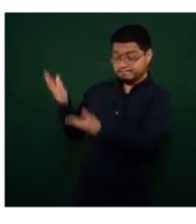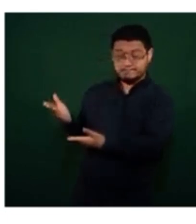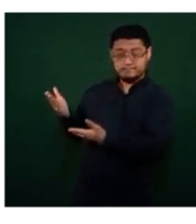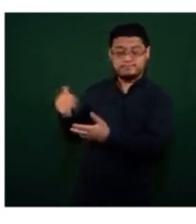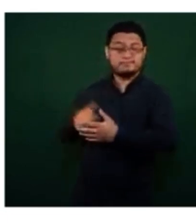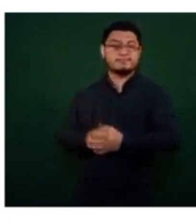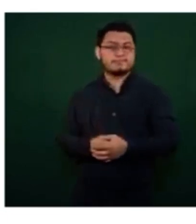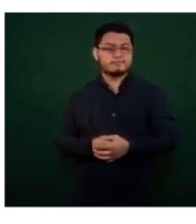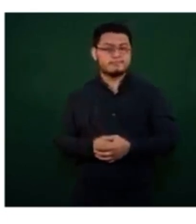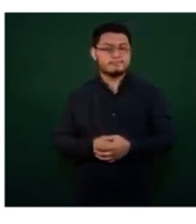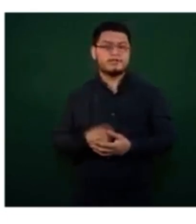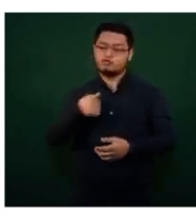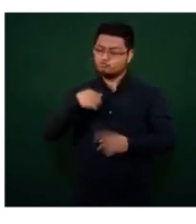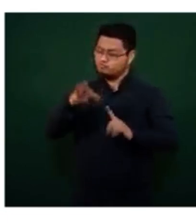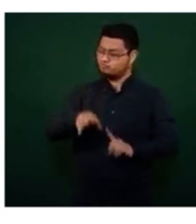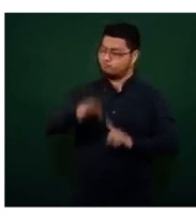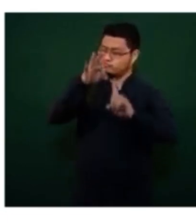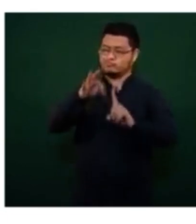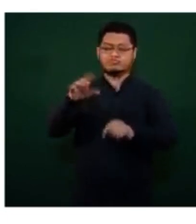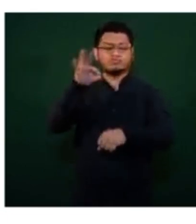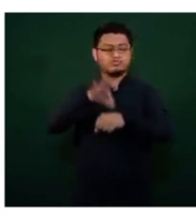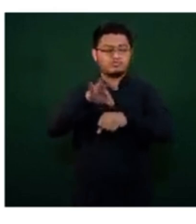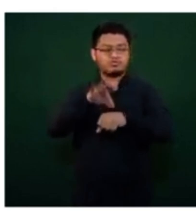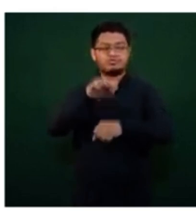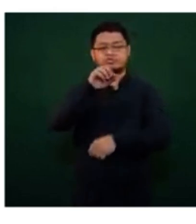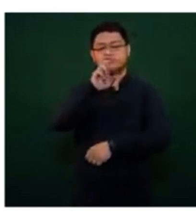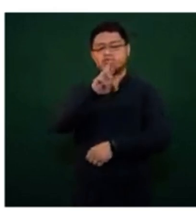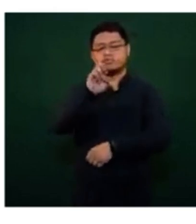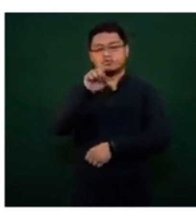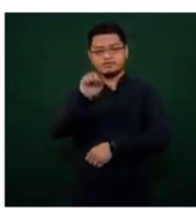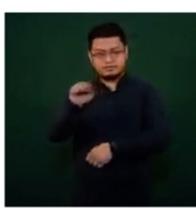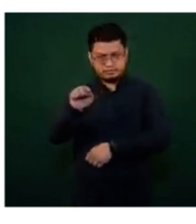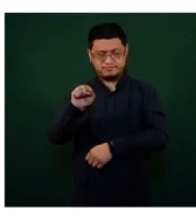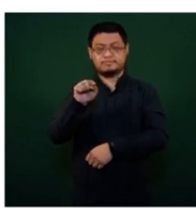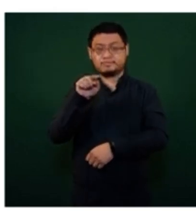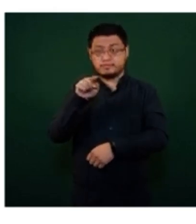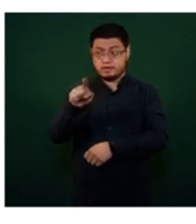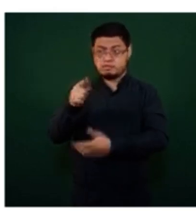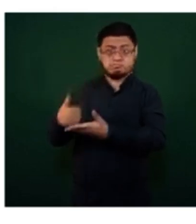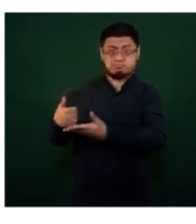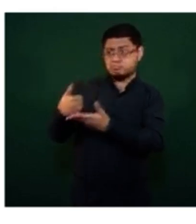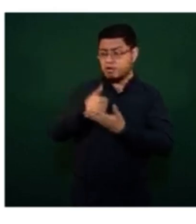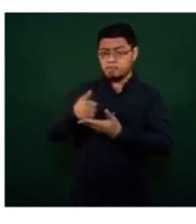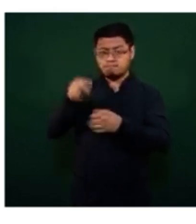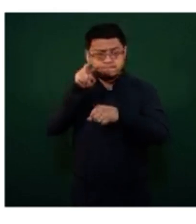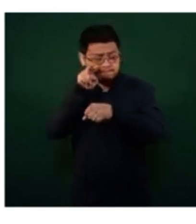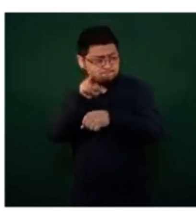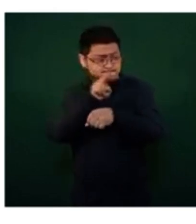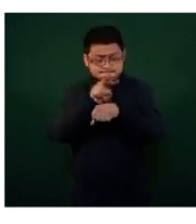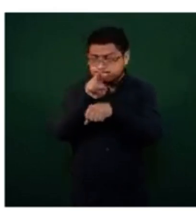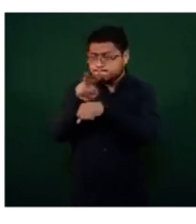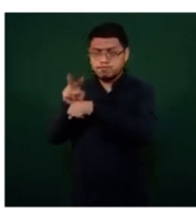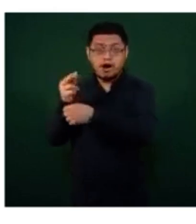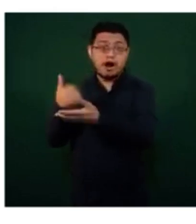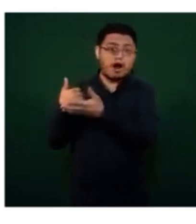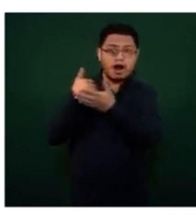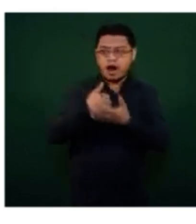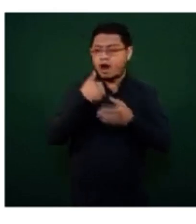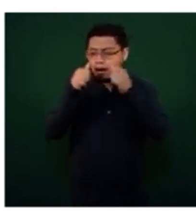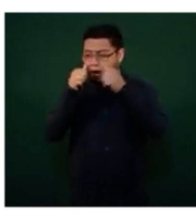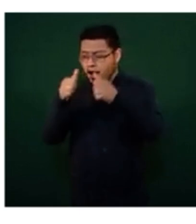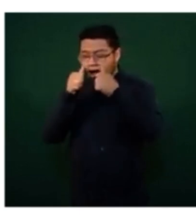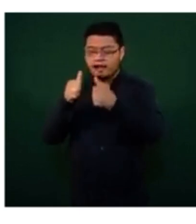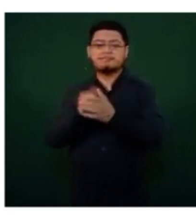al doctor Ruy López Ridaura, quien fue nuestro mariscal de campo en todos los operativos del programa Correcaminos, y el